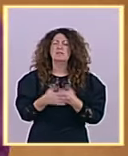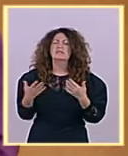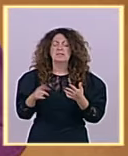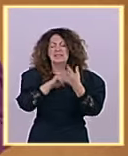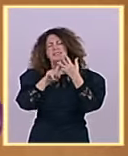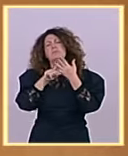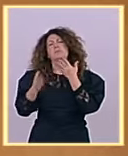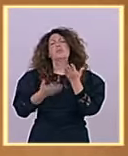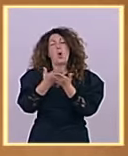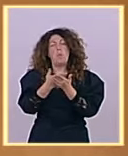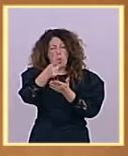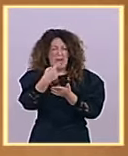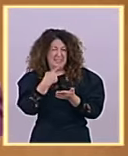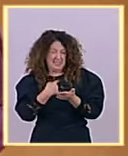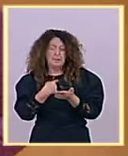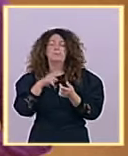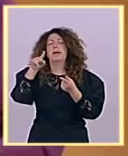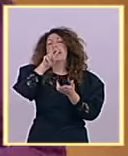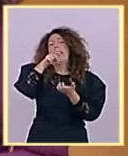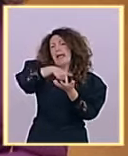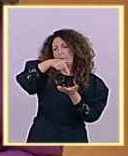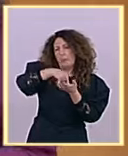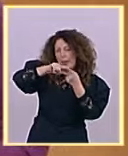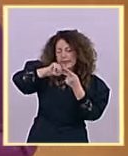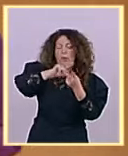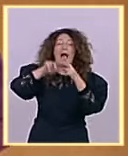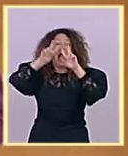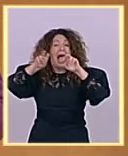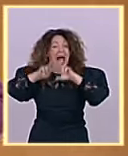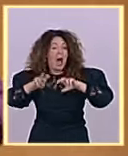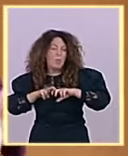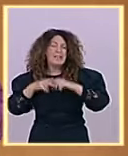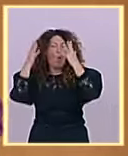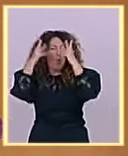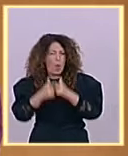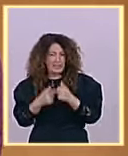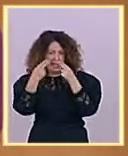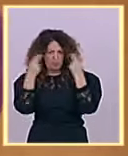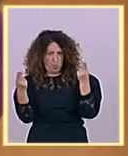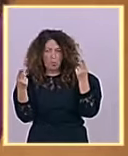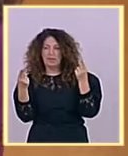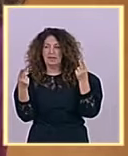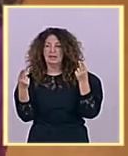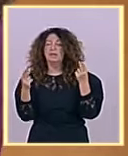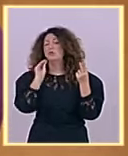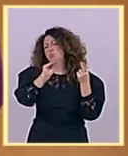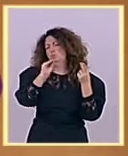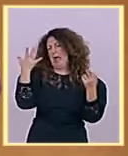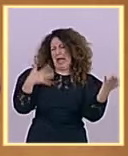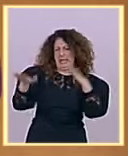auditoría de las cuentas públicas que es evidente que es su excusa para posteriormente practicar políticas de austeridad